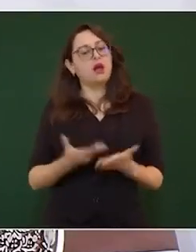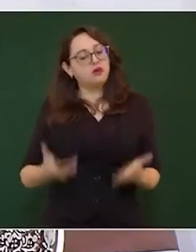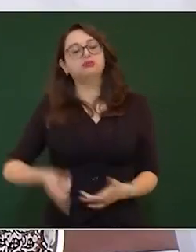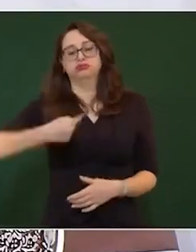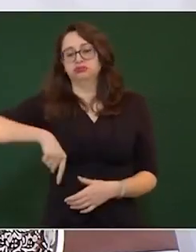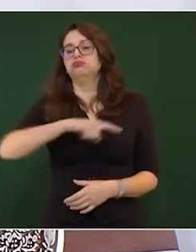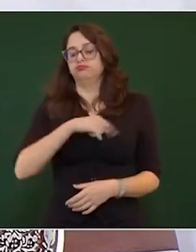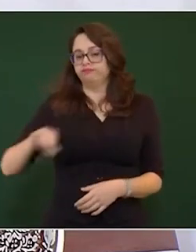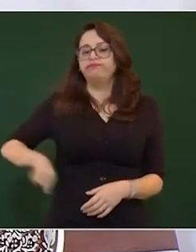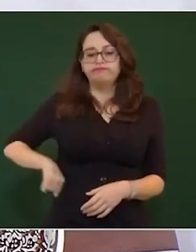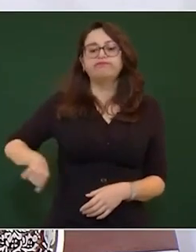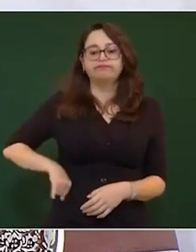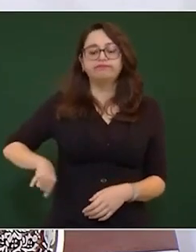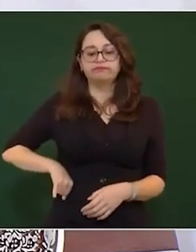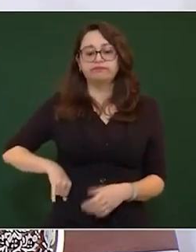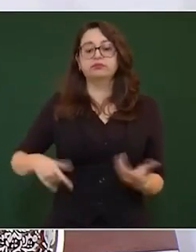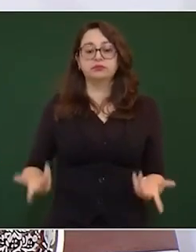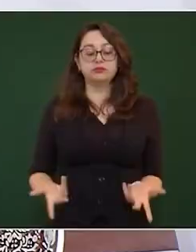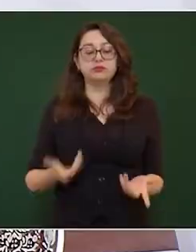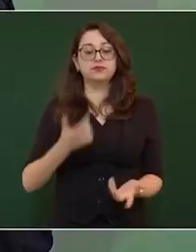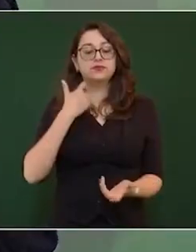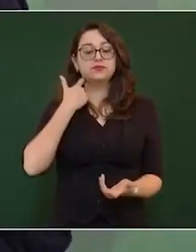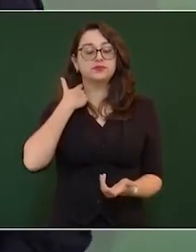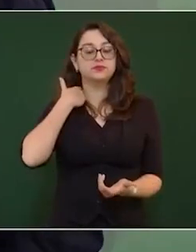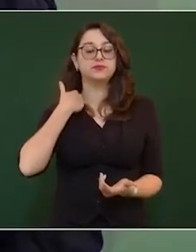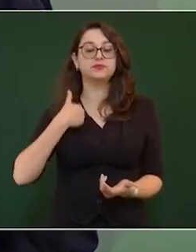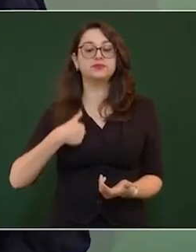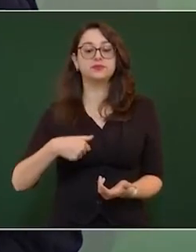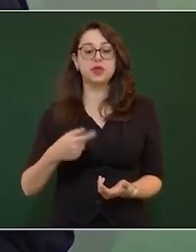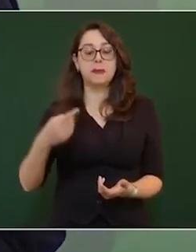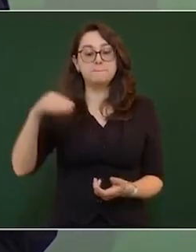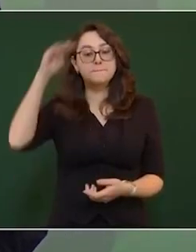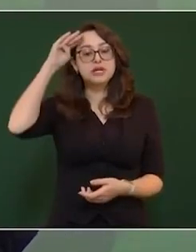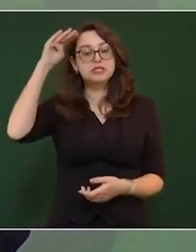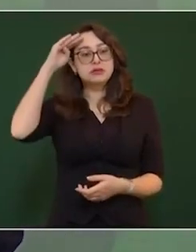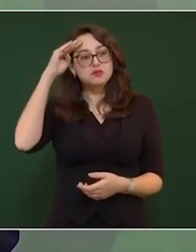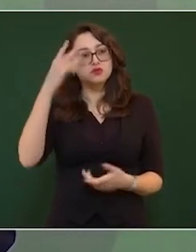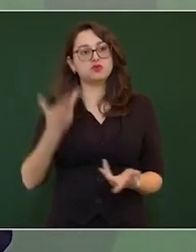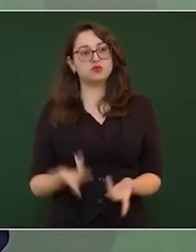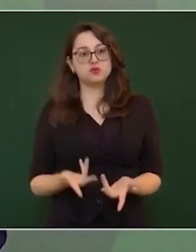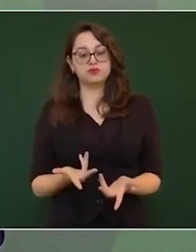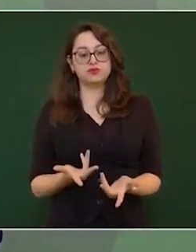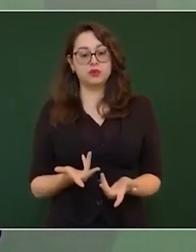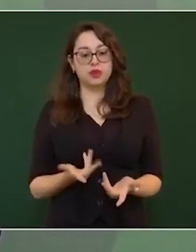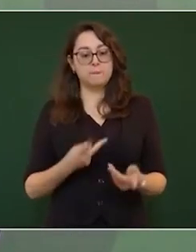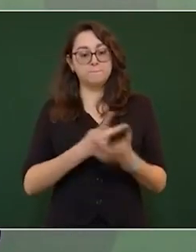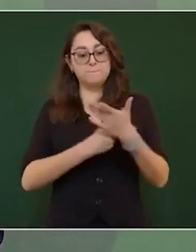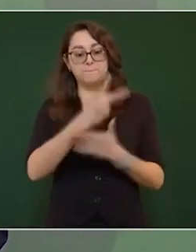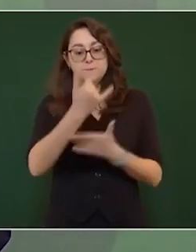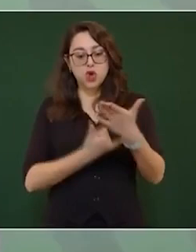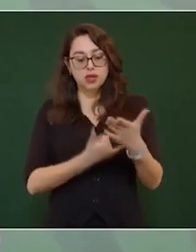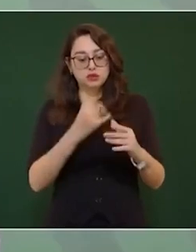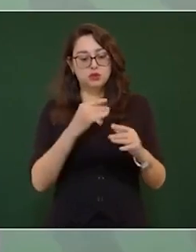que queden los convenios, las concesiones para los